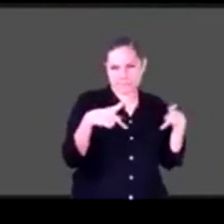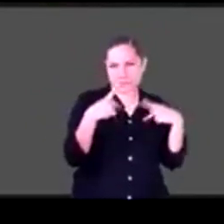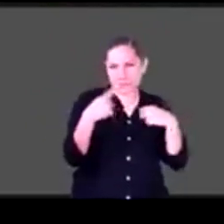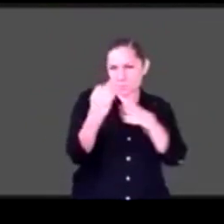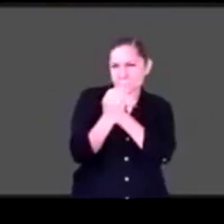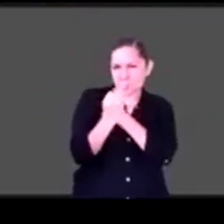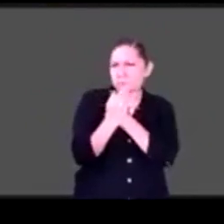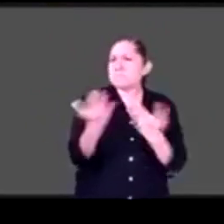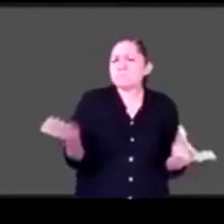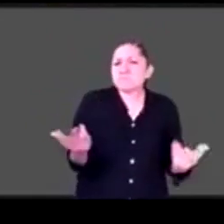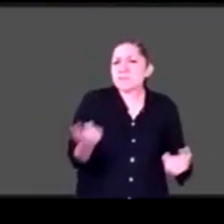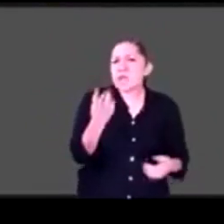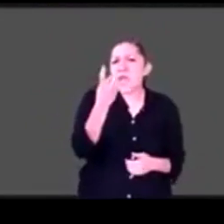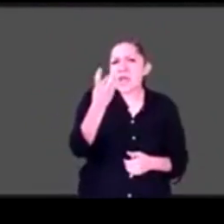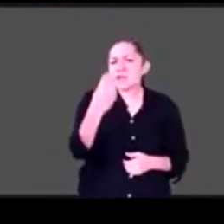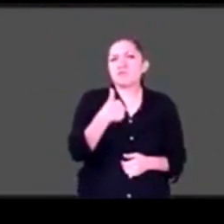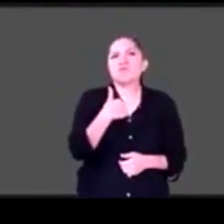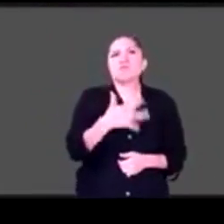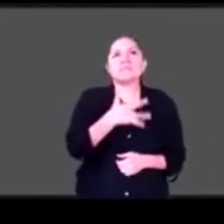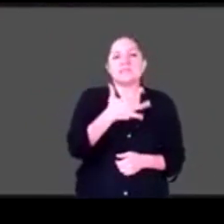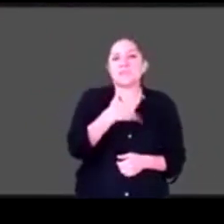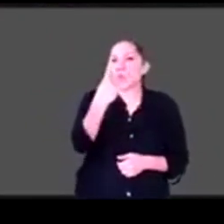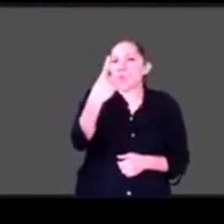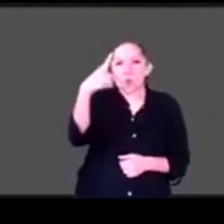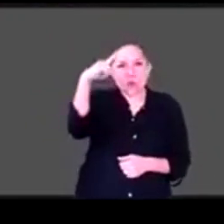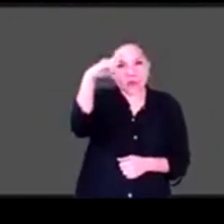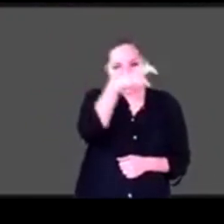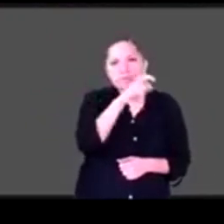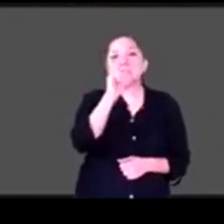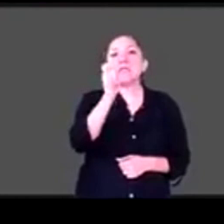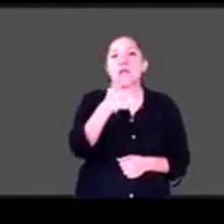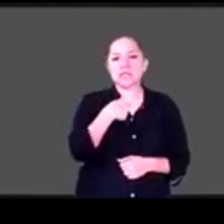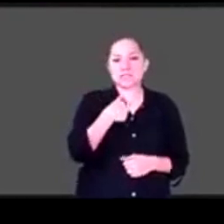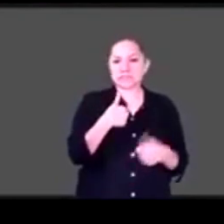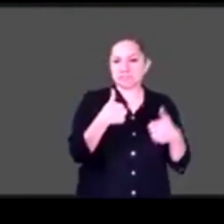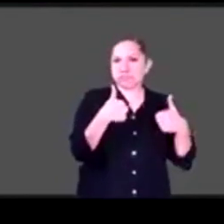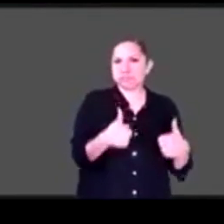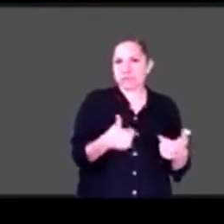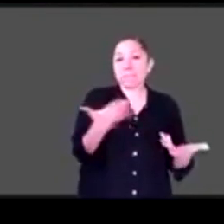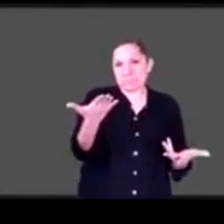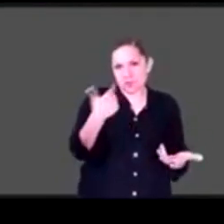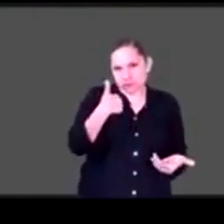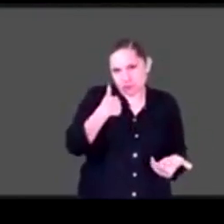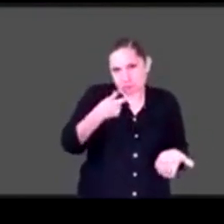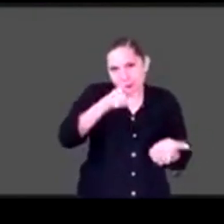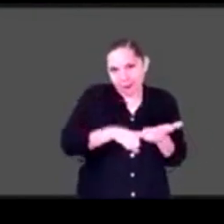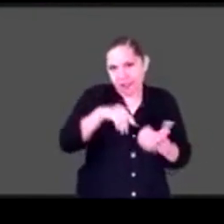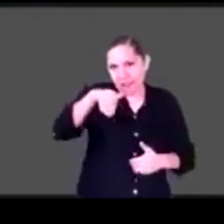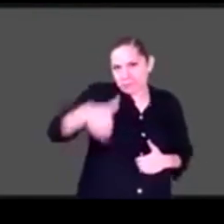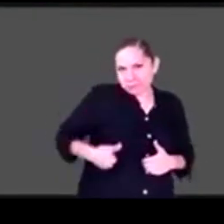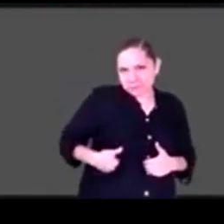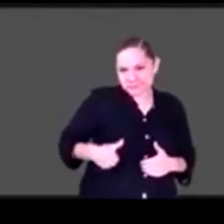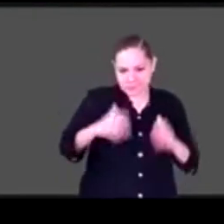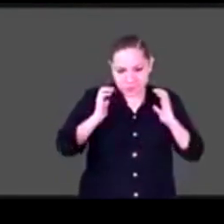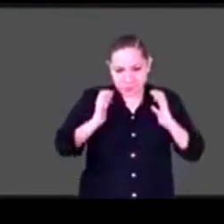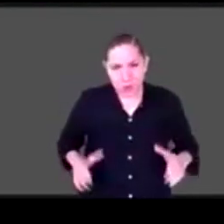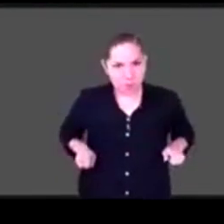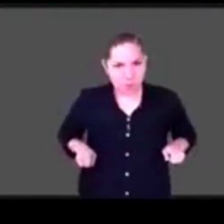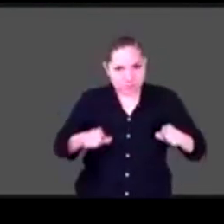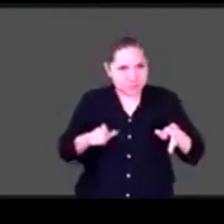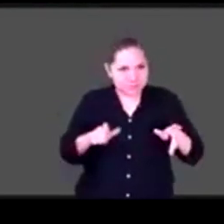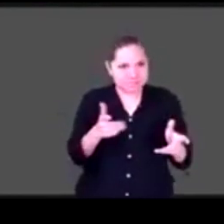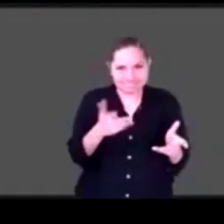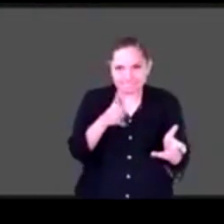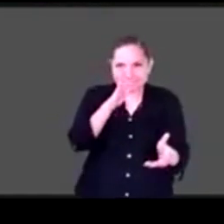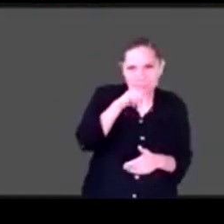costado mucho trabajo estar quieto. O sea, parece mentira, Tengo una parálisis, pero creo que me considero una